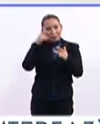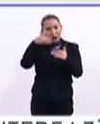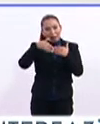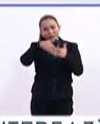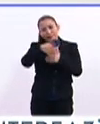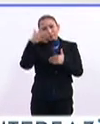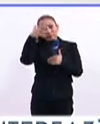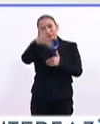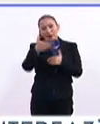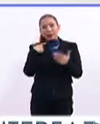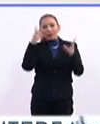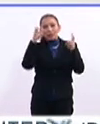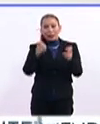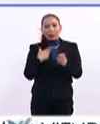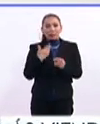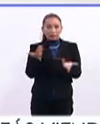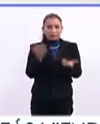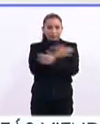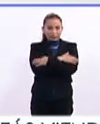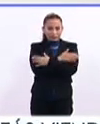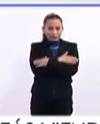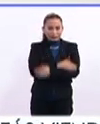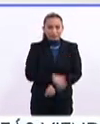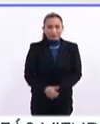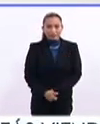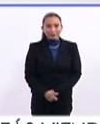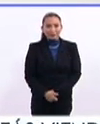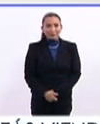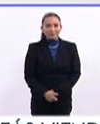para seguir analizando este tema. Le mandamos un fuerte abrazo.